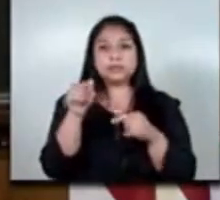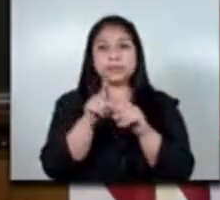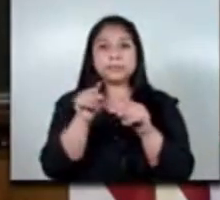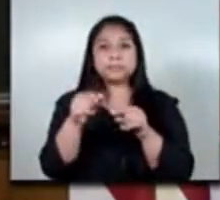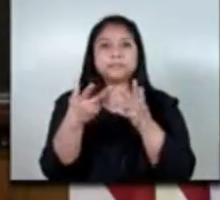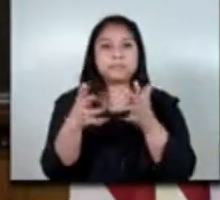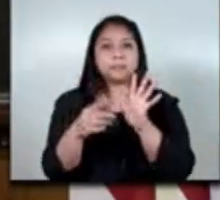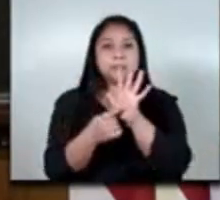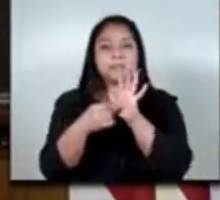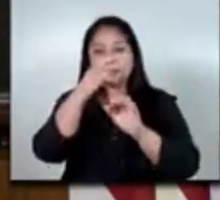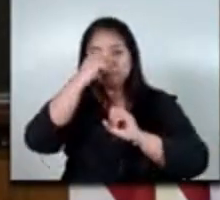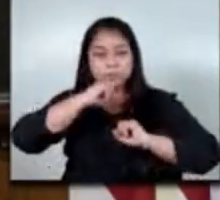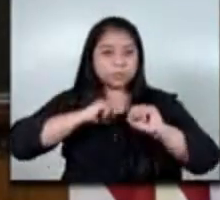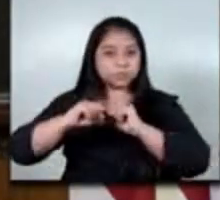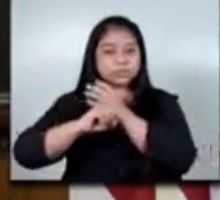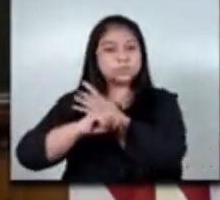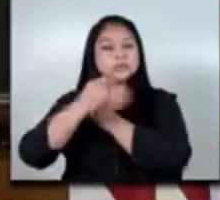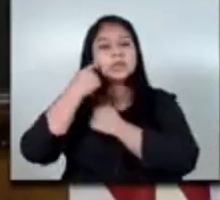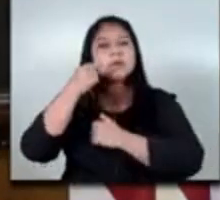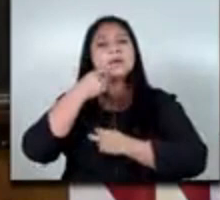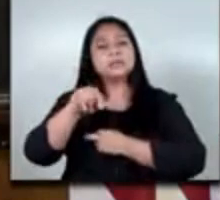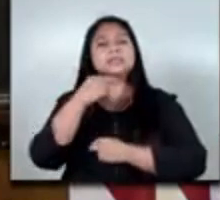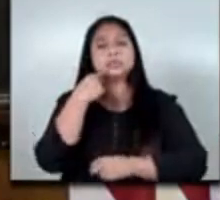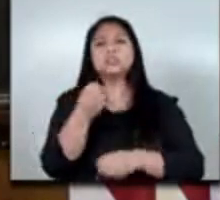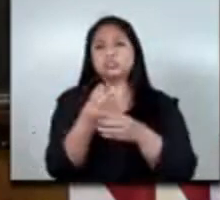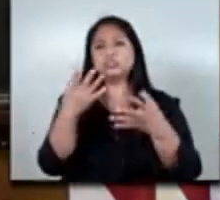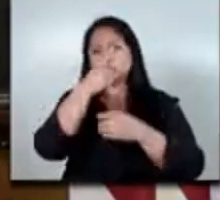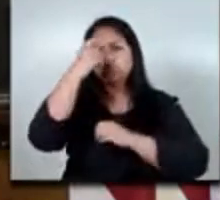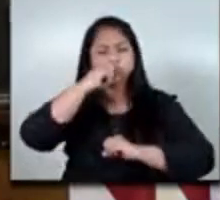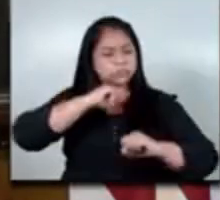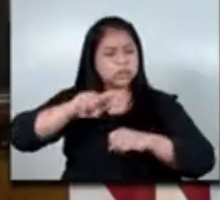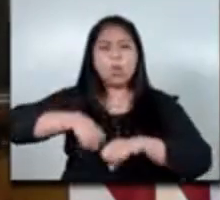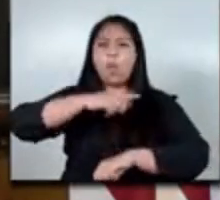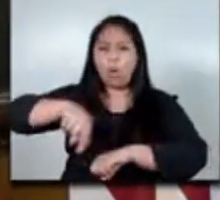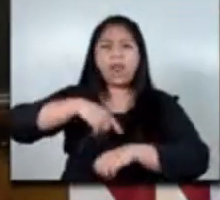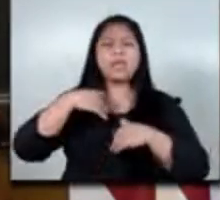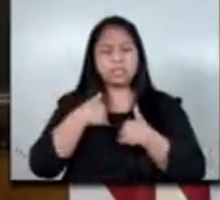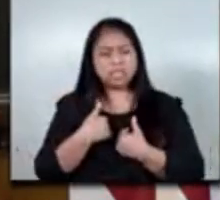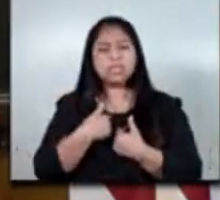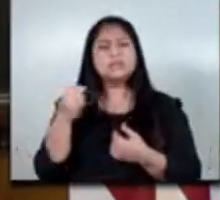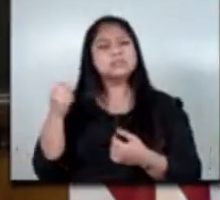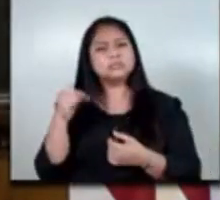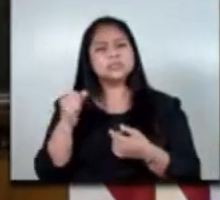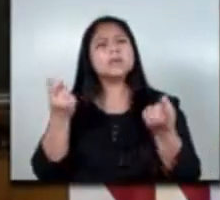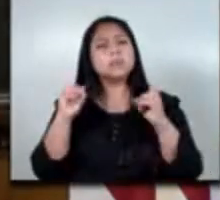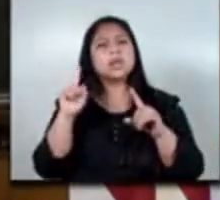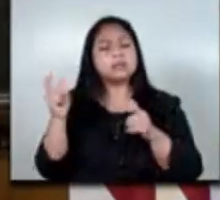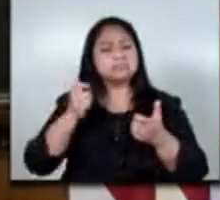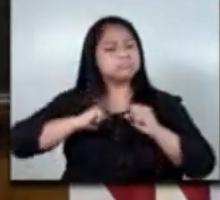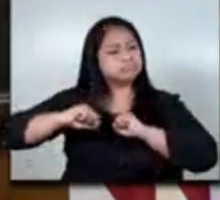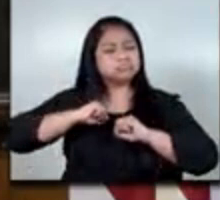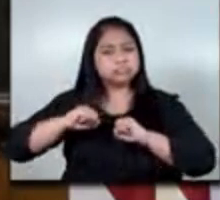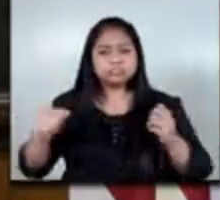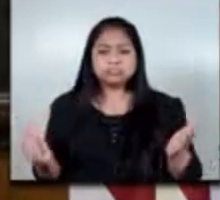verdad es es un trabajo bastante si son muchas horas de trabajo es bastante pesado pero se logra sacar adelante